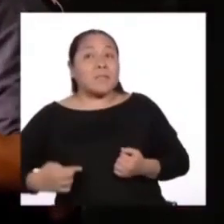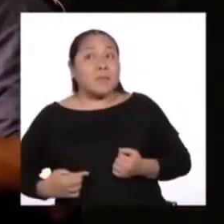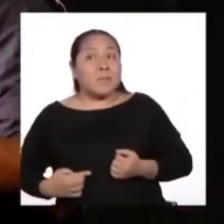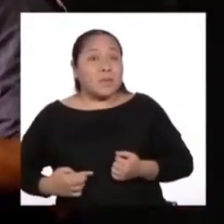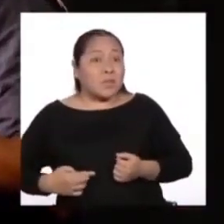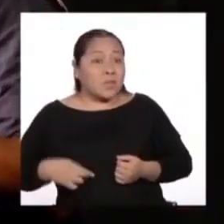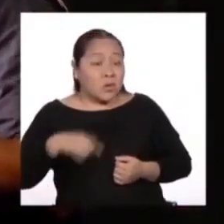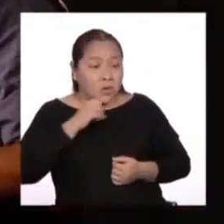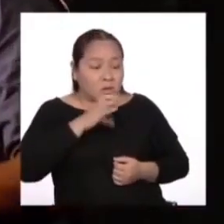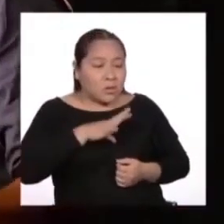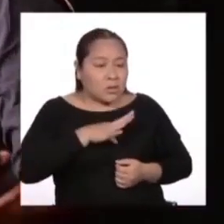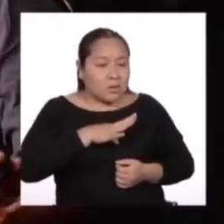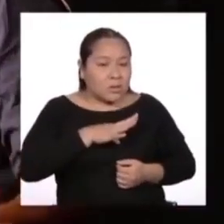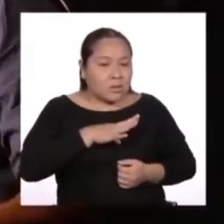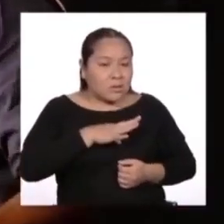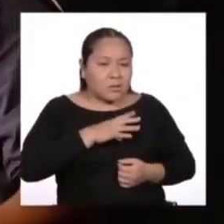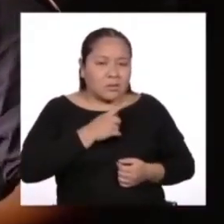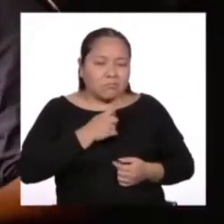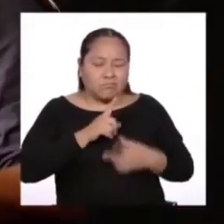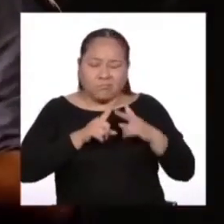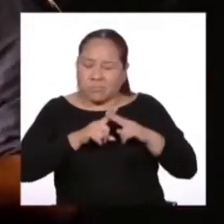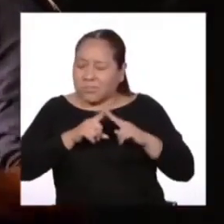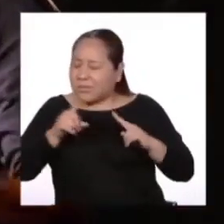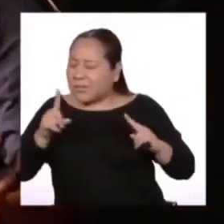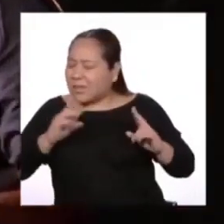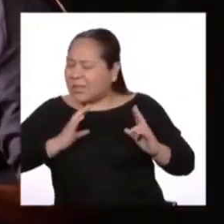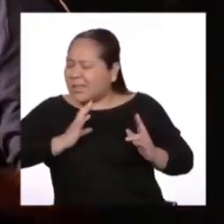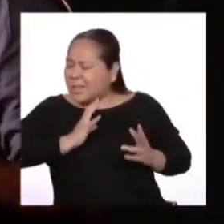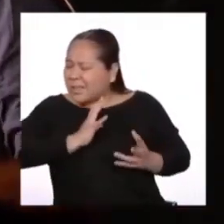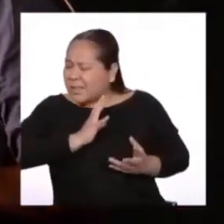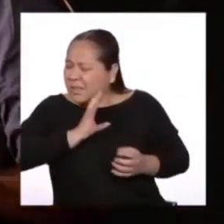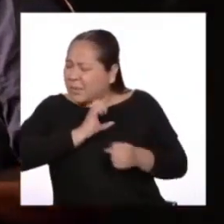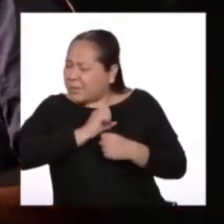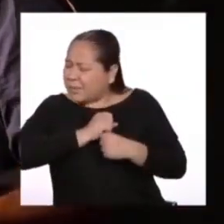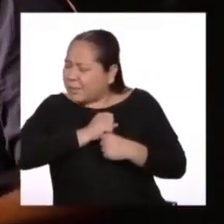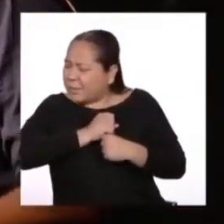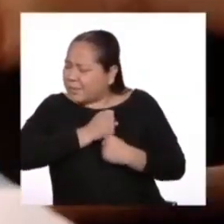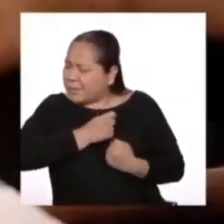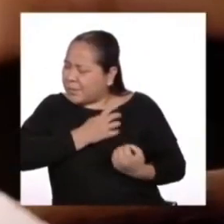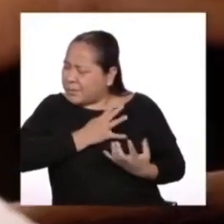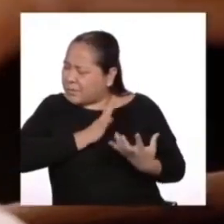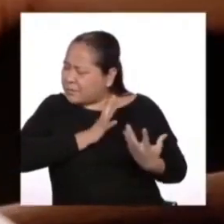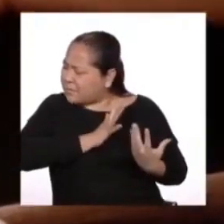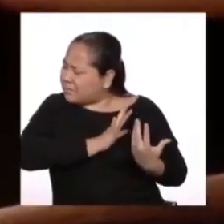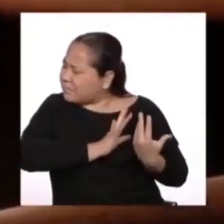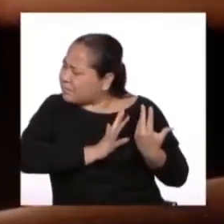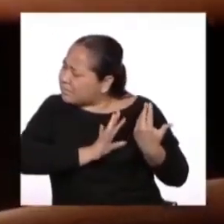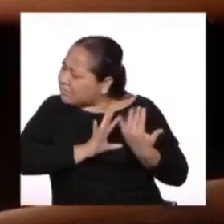como tratando de evitar un poco el dolor, ¿no? Este dolor de la excepción.